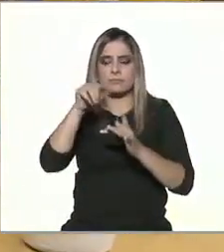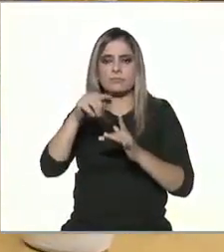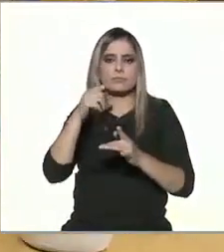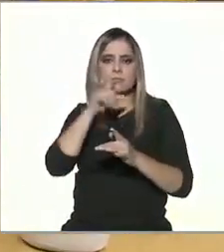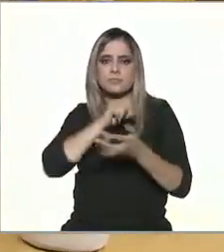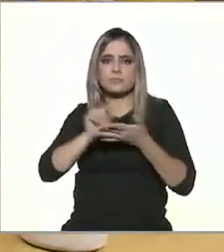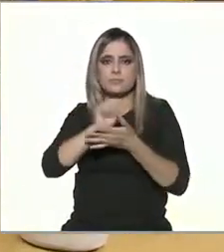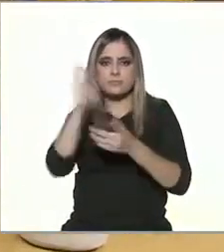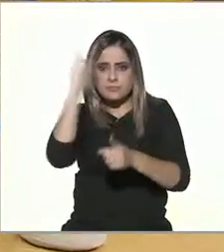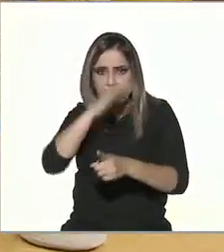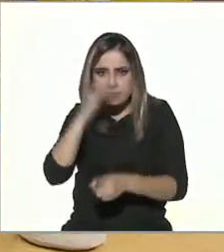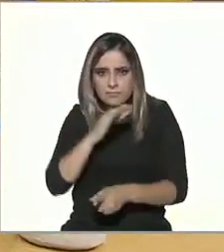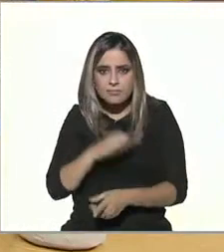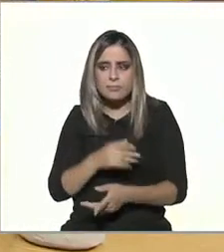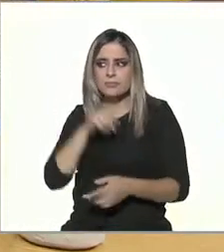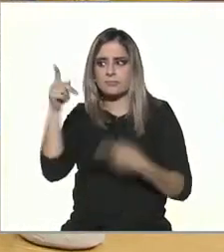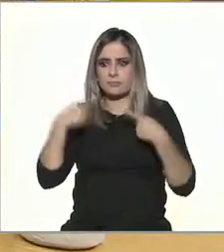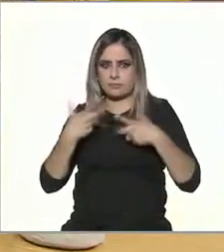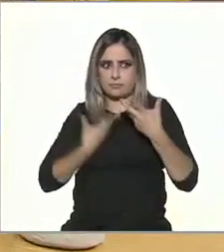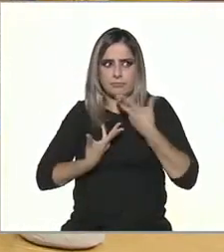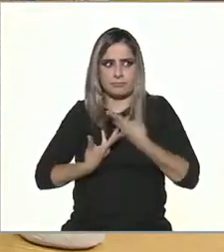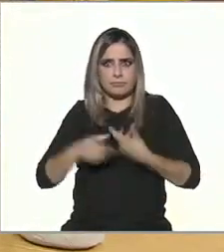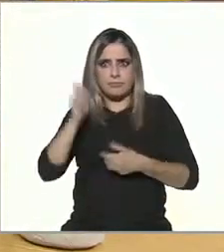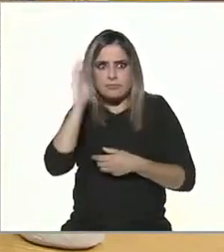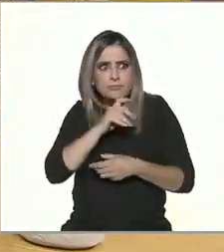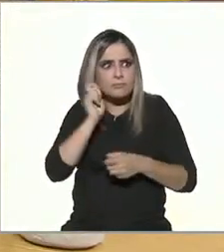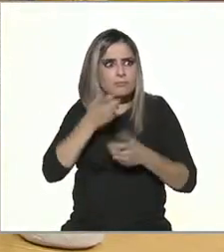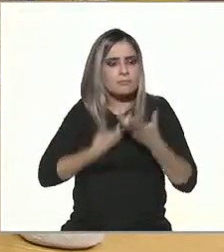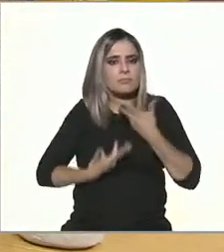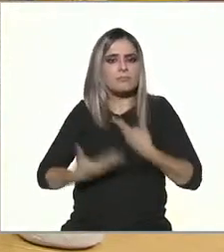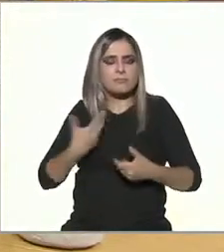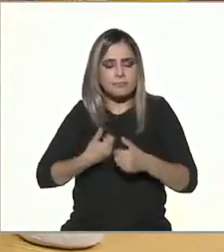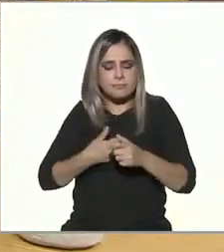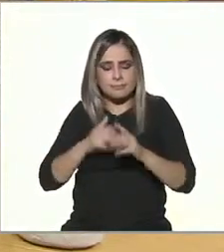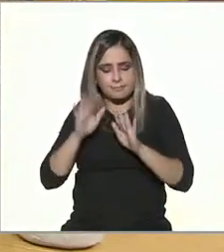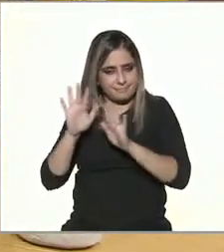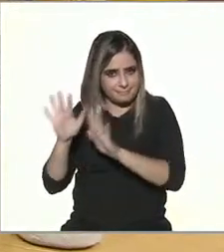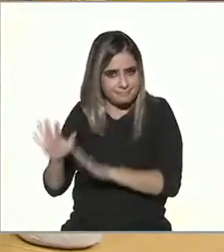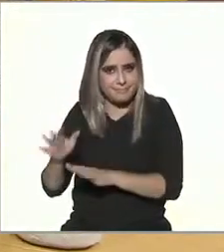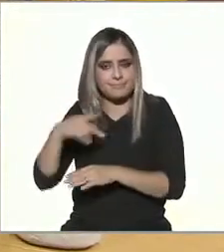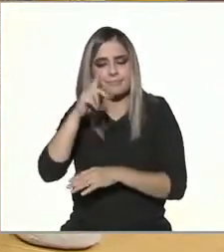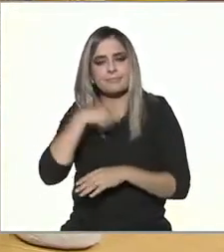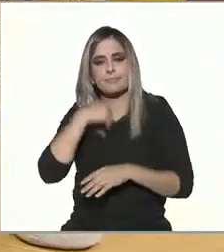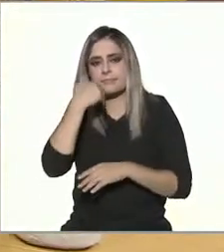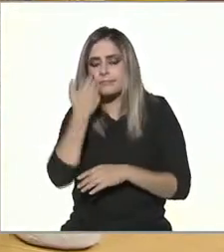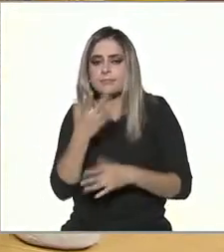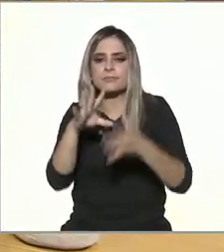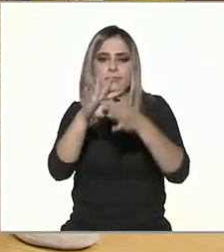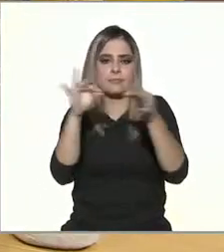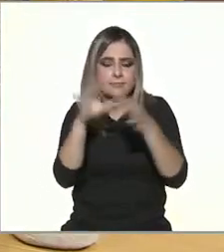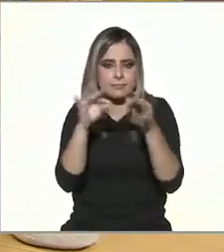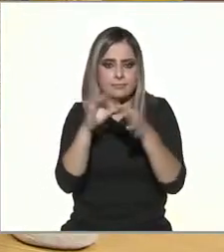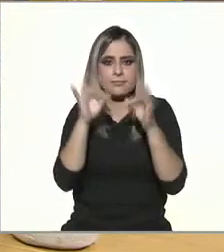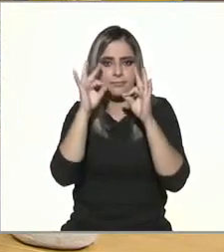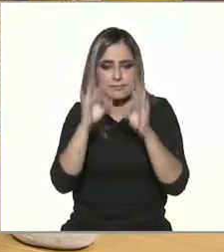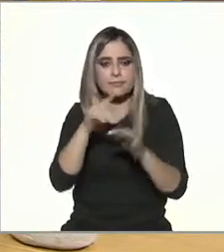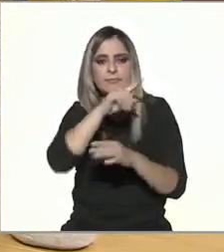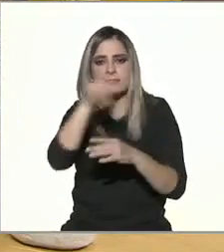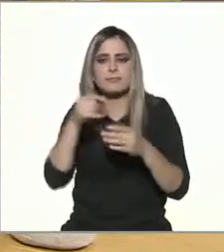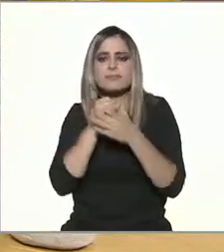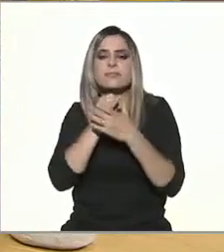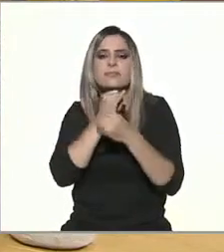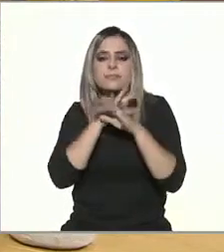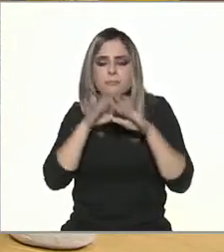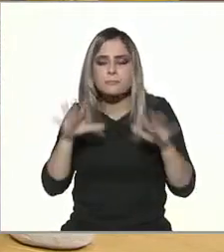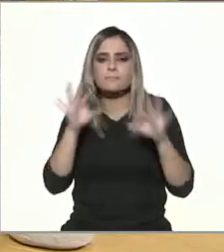a dónde nos lleva, ¿no? Puede asustar, ¿no?, obviamente, ¿no? Pero, por otro lado, yo prefiero formar parte de los que prefiero ser crítico, tener acceso a toda esta información